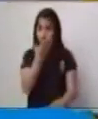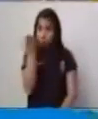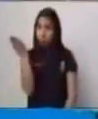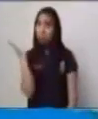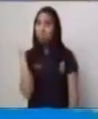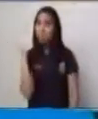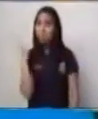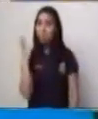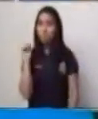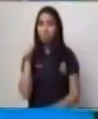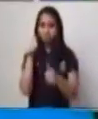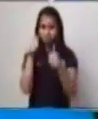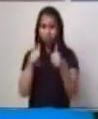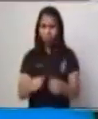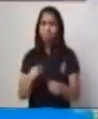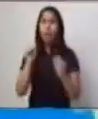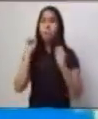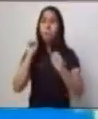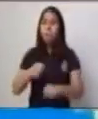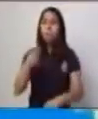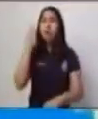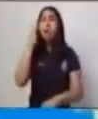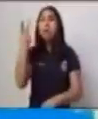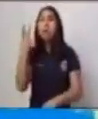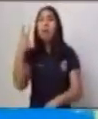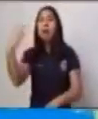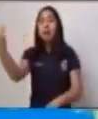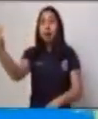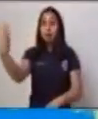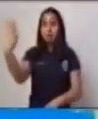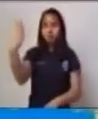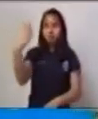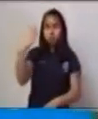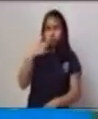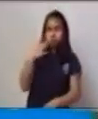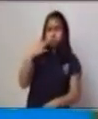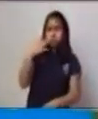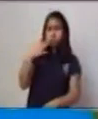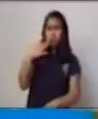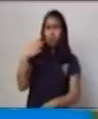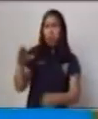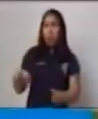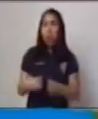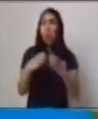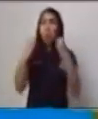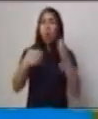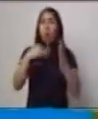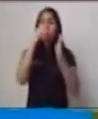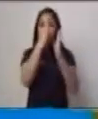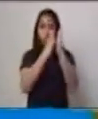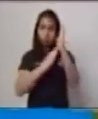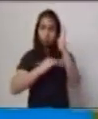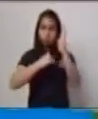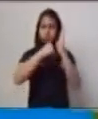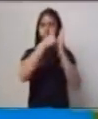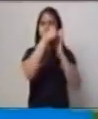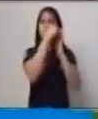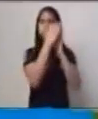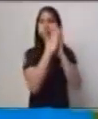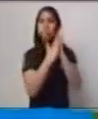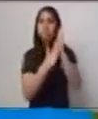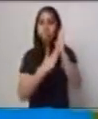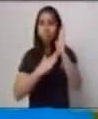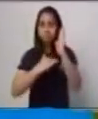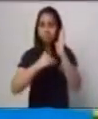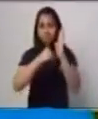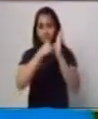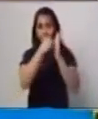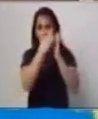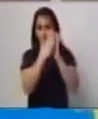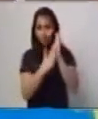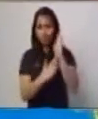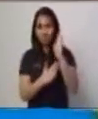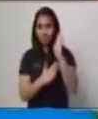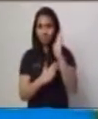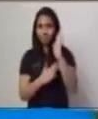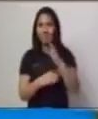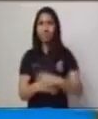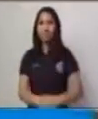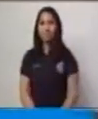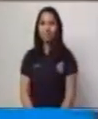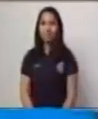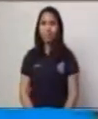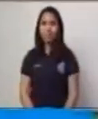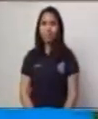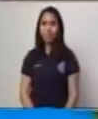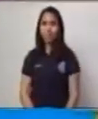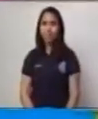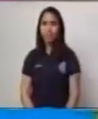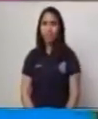ver las medias tintas, los reflejos que de alguna manera se visualizan en este